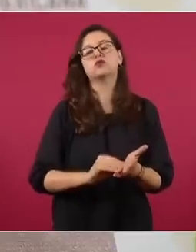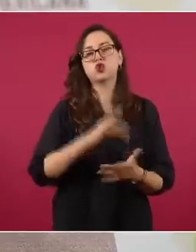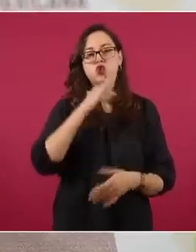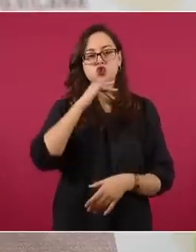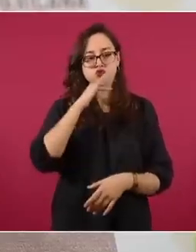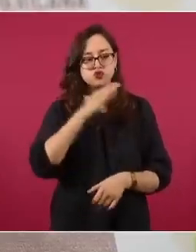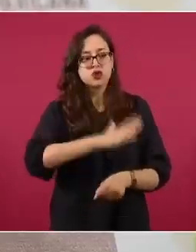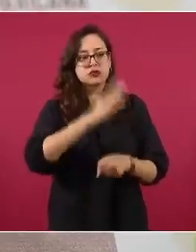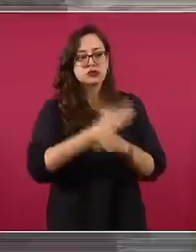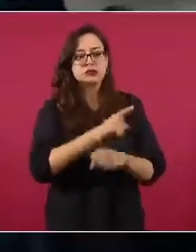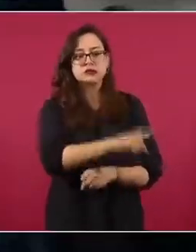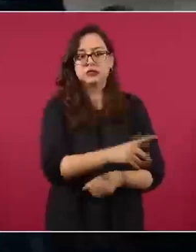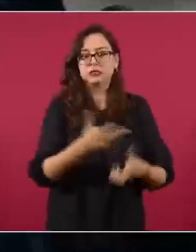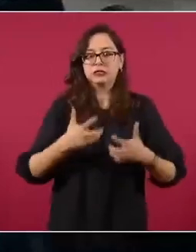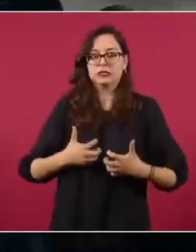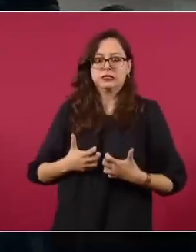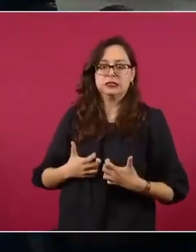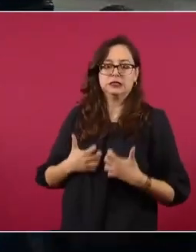Adelante.